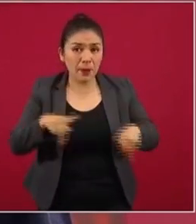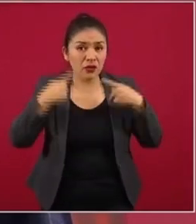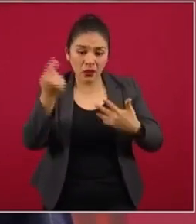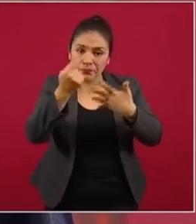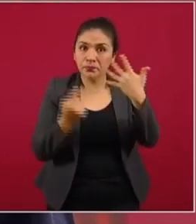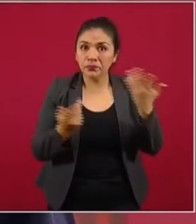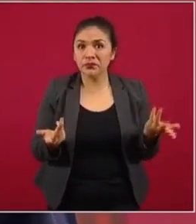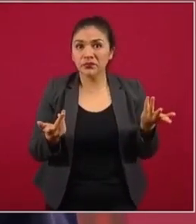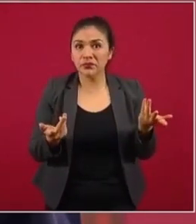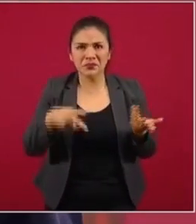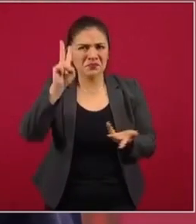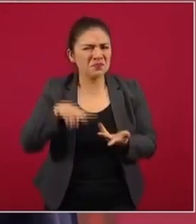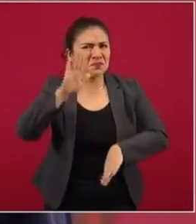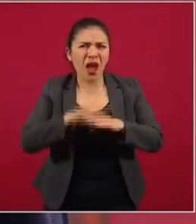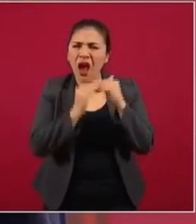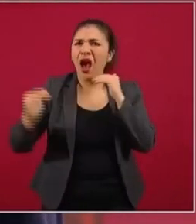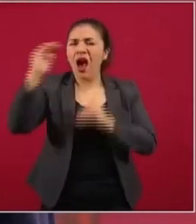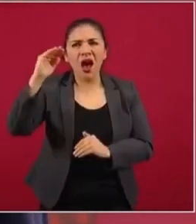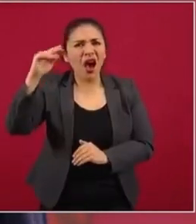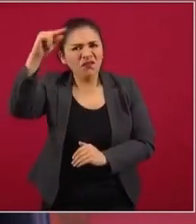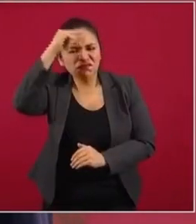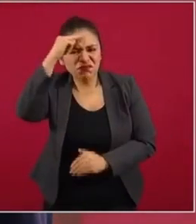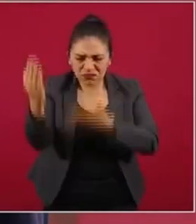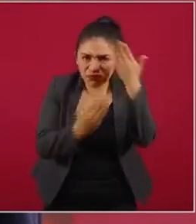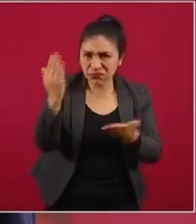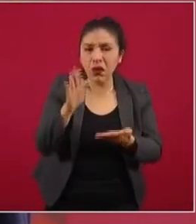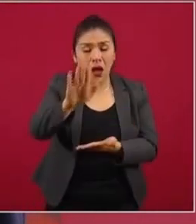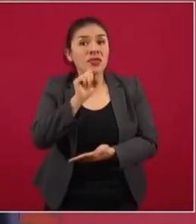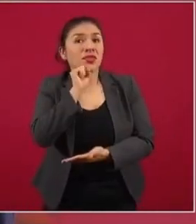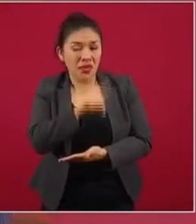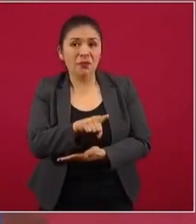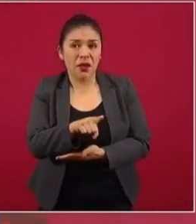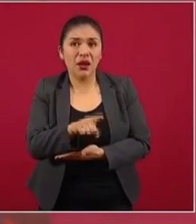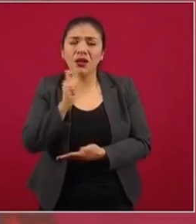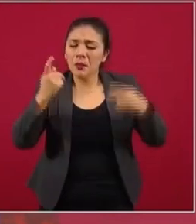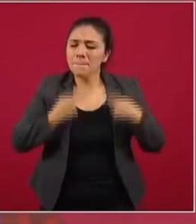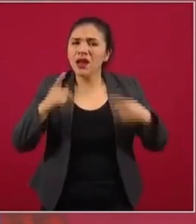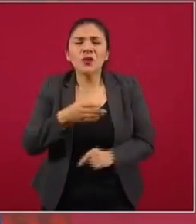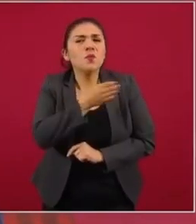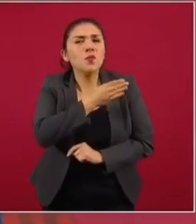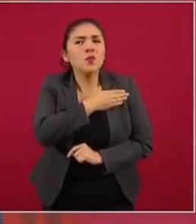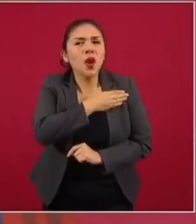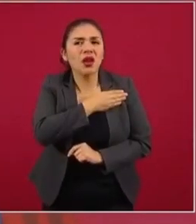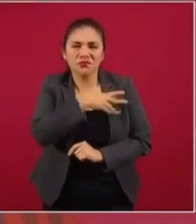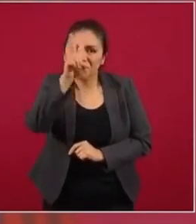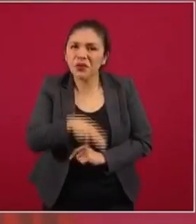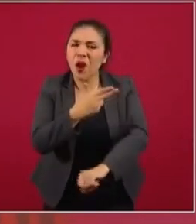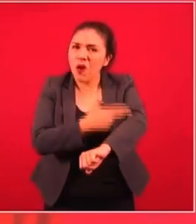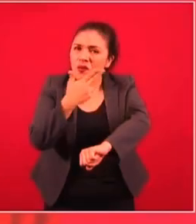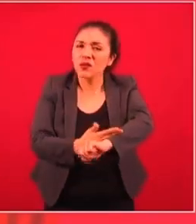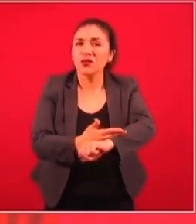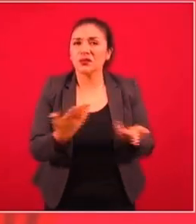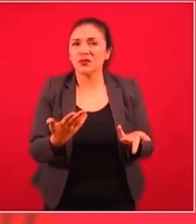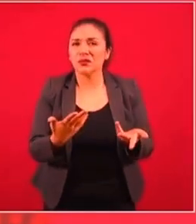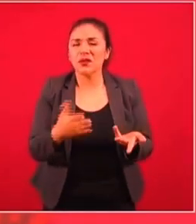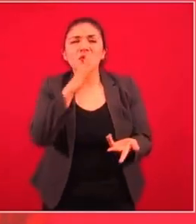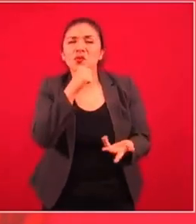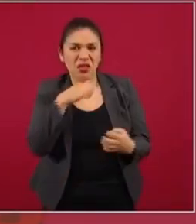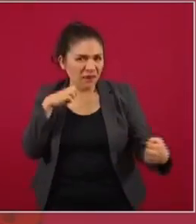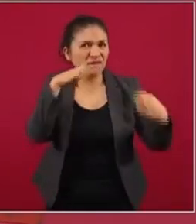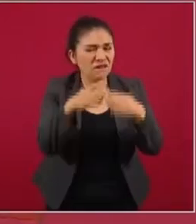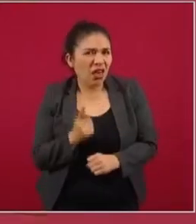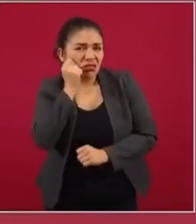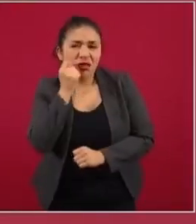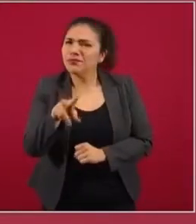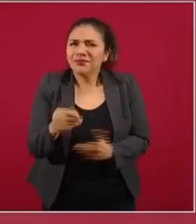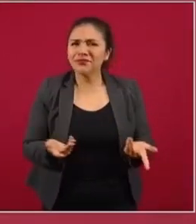Son eminencias, pero no solo eso, es gente buena, honesta, incapaz de mentir,